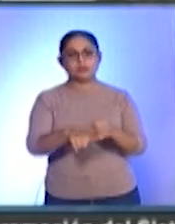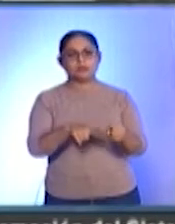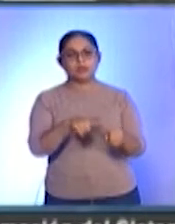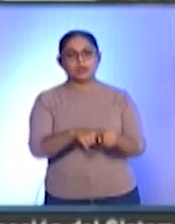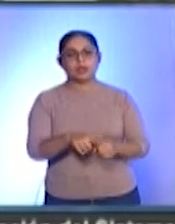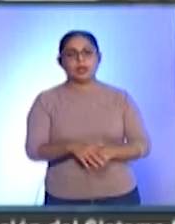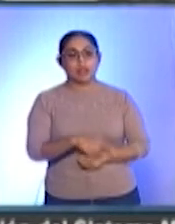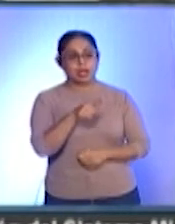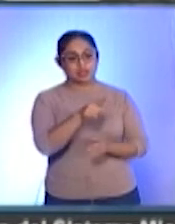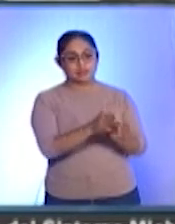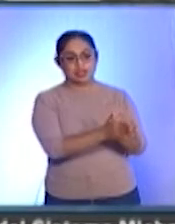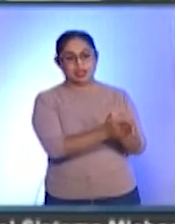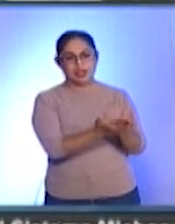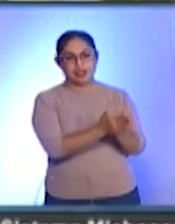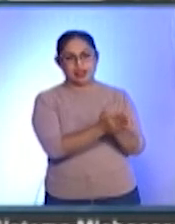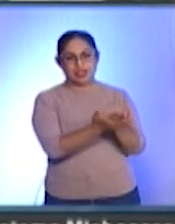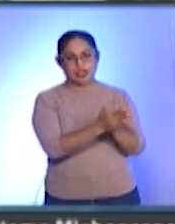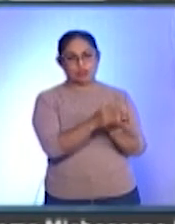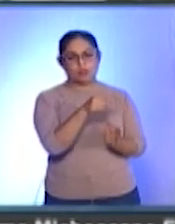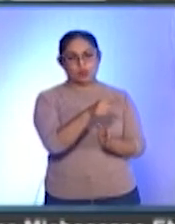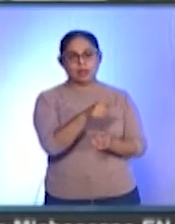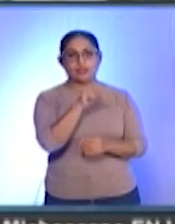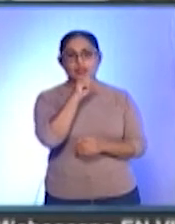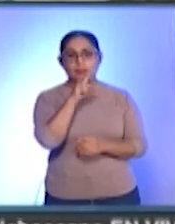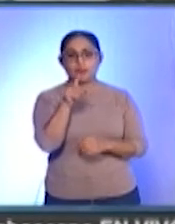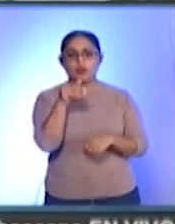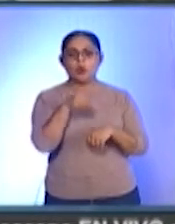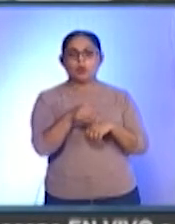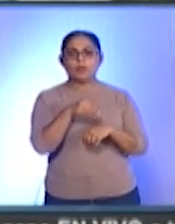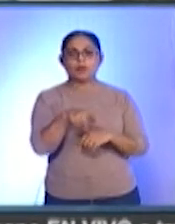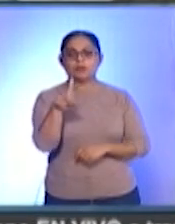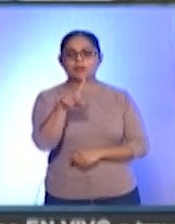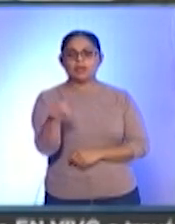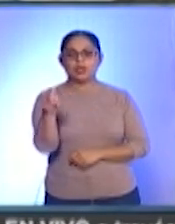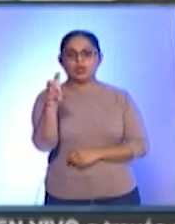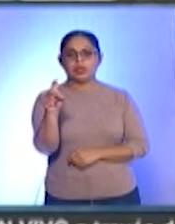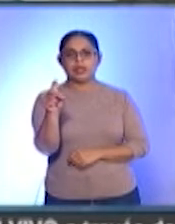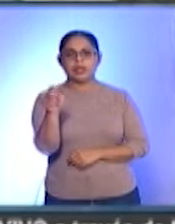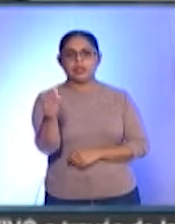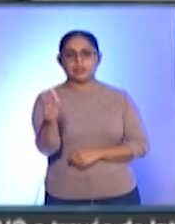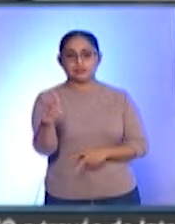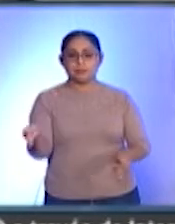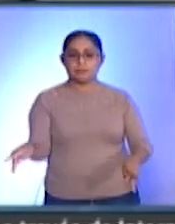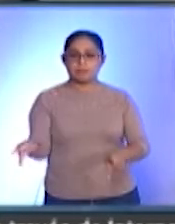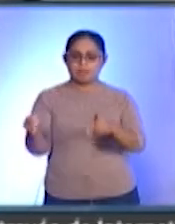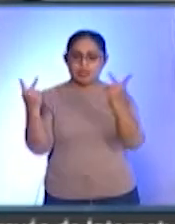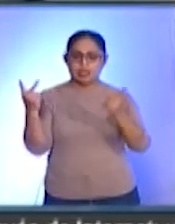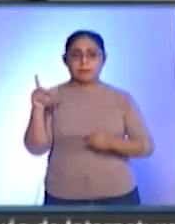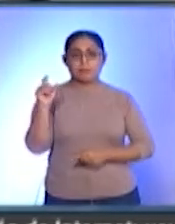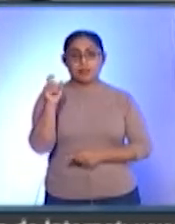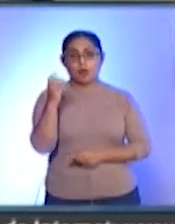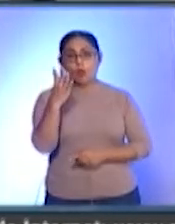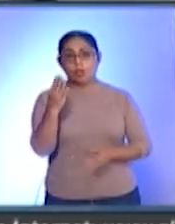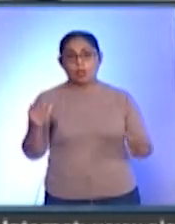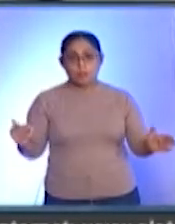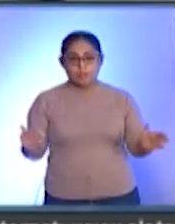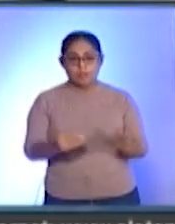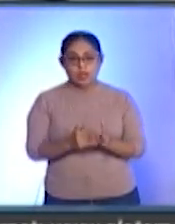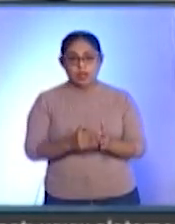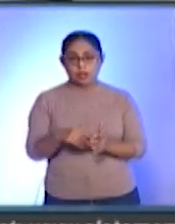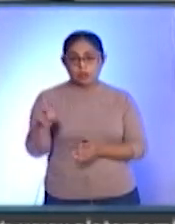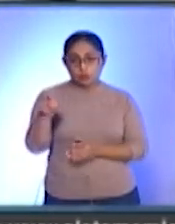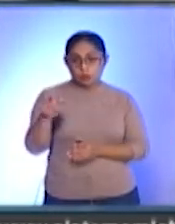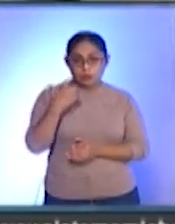ejemplar de Morton Subastas se incluye en el lote 136 y está valuado en 24.000 pesos. Los